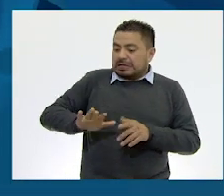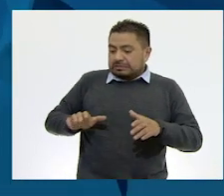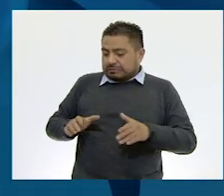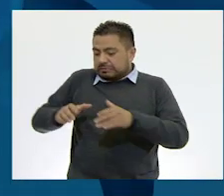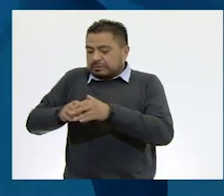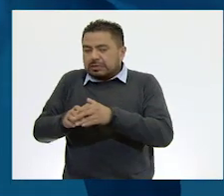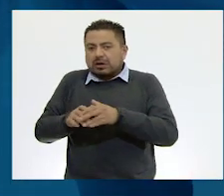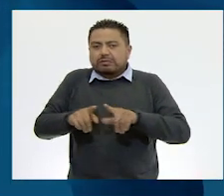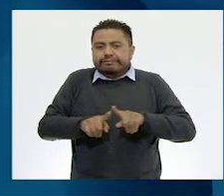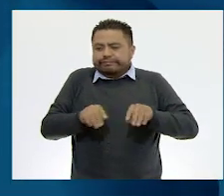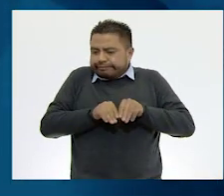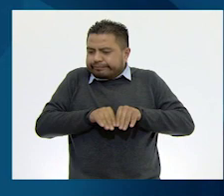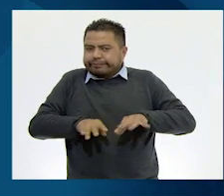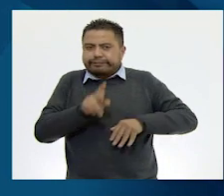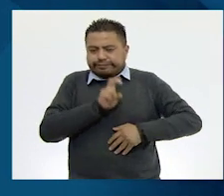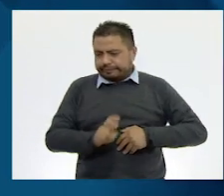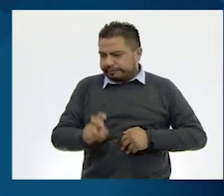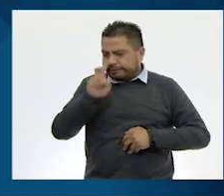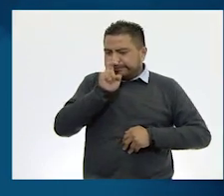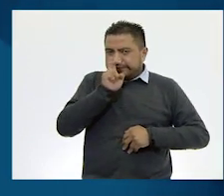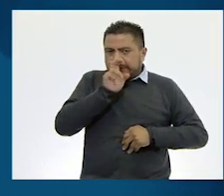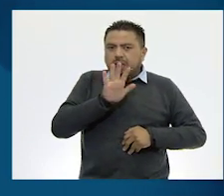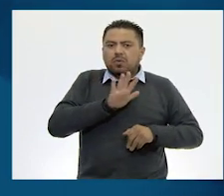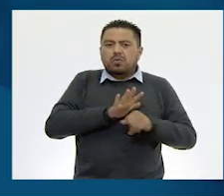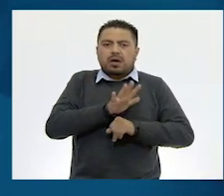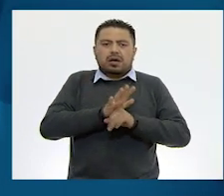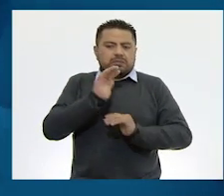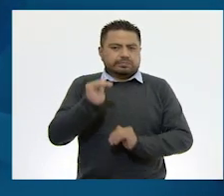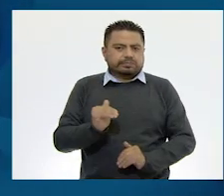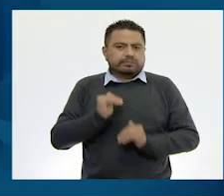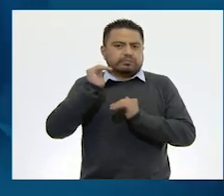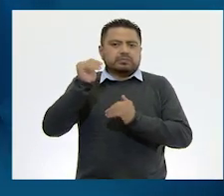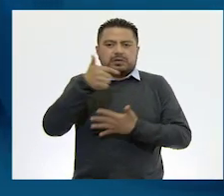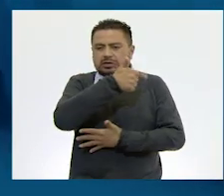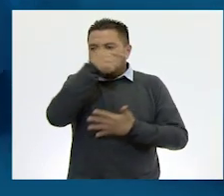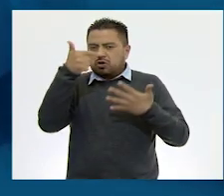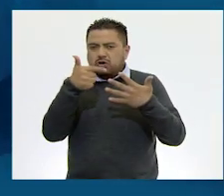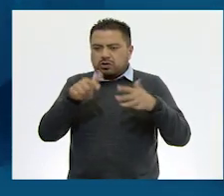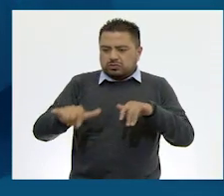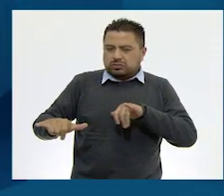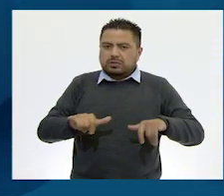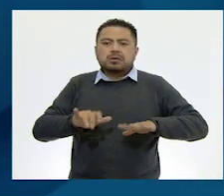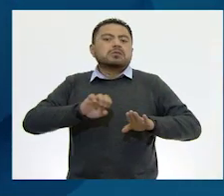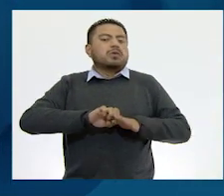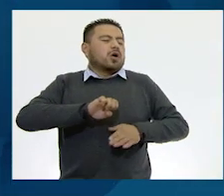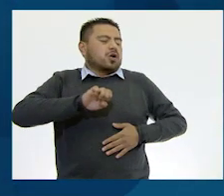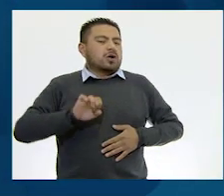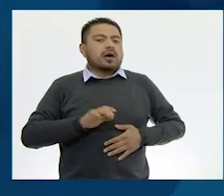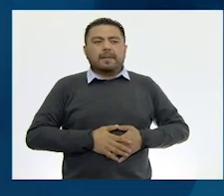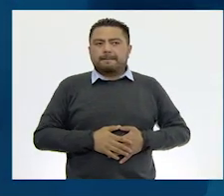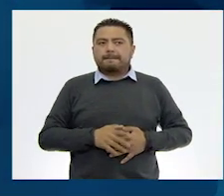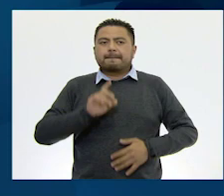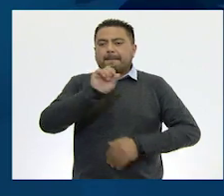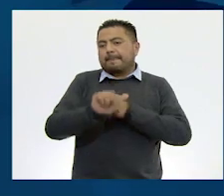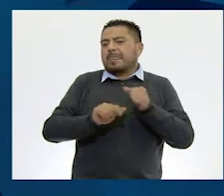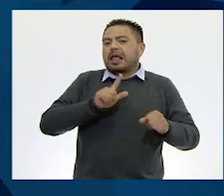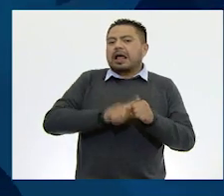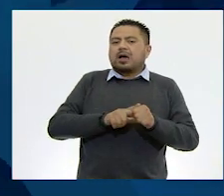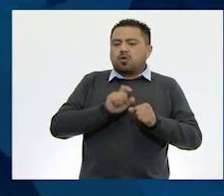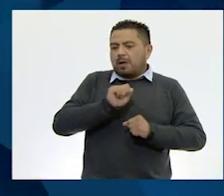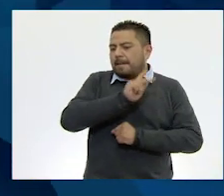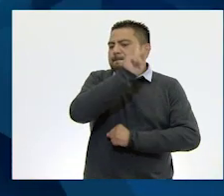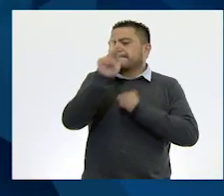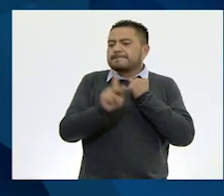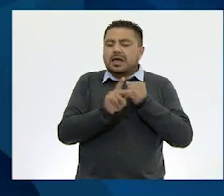cuya distribución se restringe a ciertos límites territoriales. Por ejemplo, especies endémicas de un